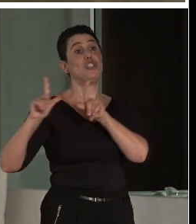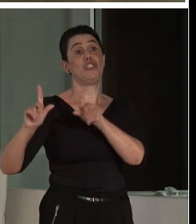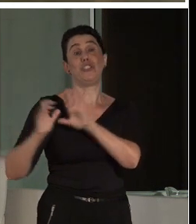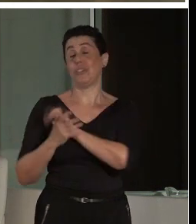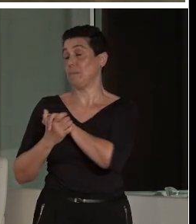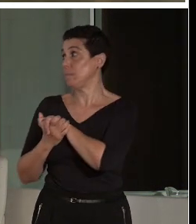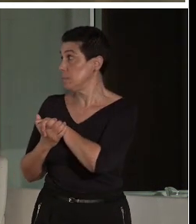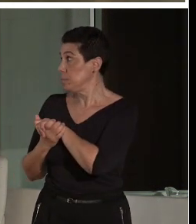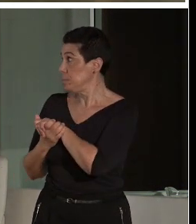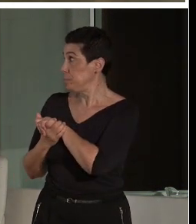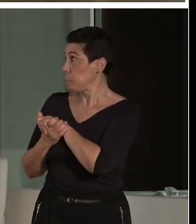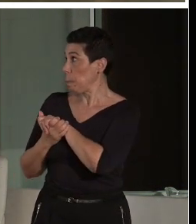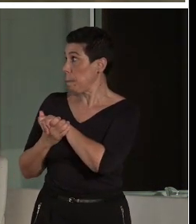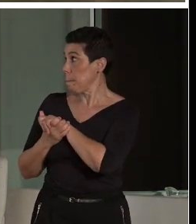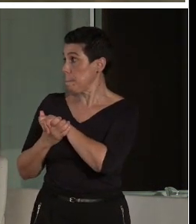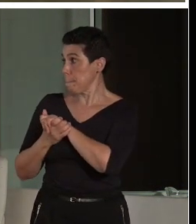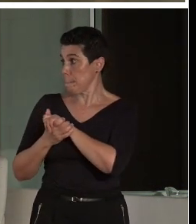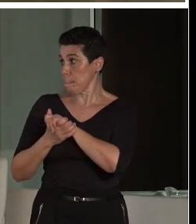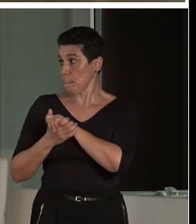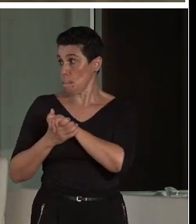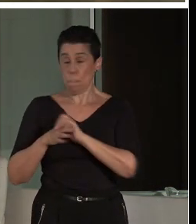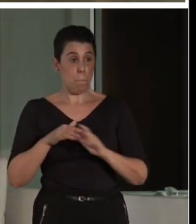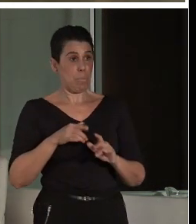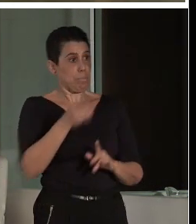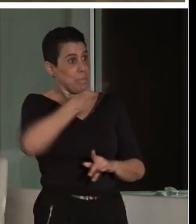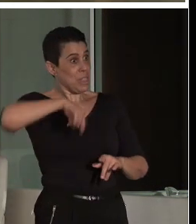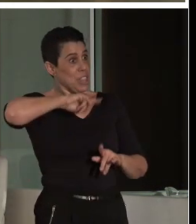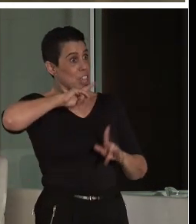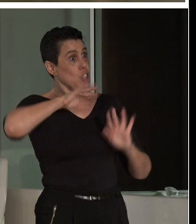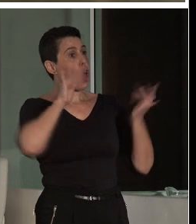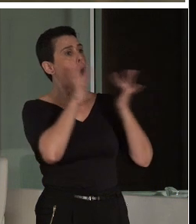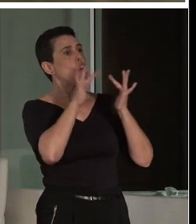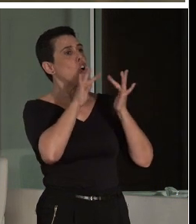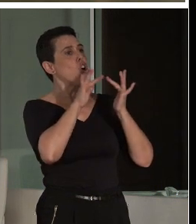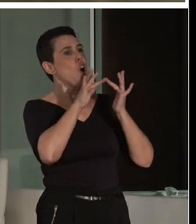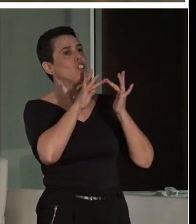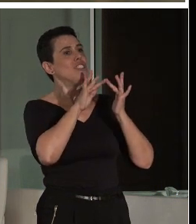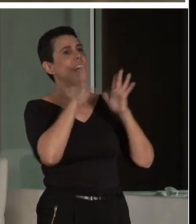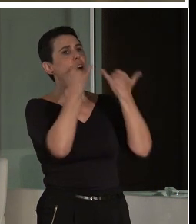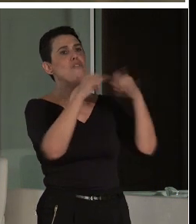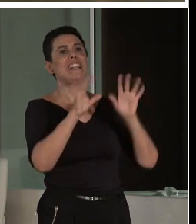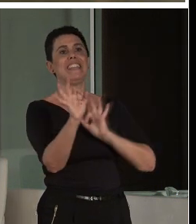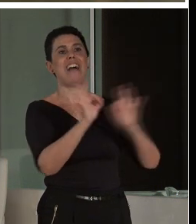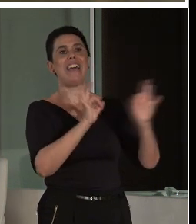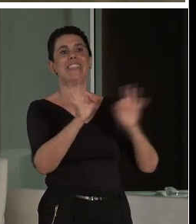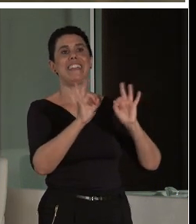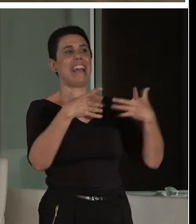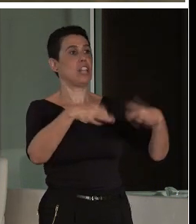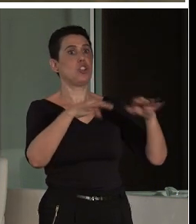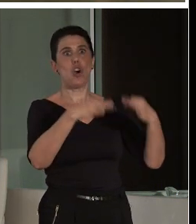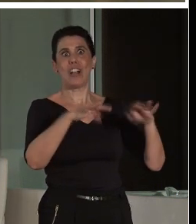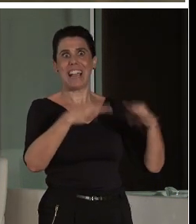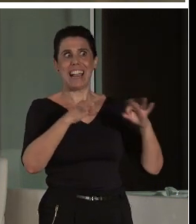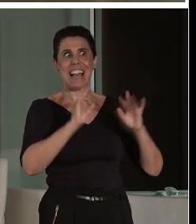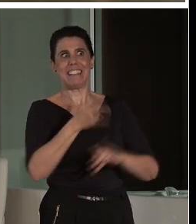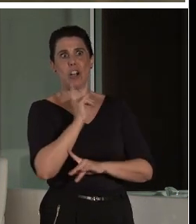tenemos un contacto con el Festival de Teatro Clásico maravilloso. Desde que Félix entró en la dirección, se ha llevado a cabo un trabajo que